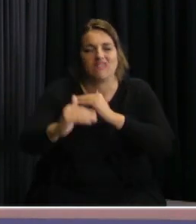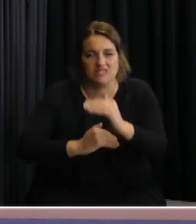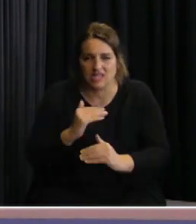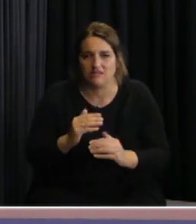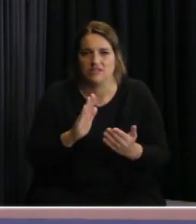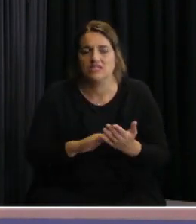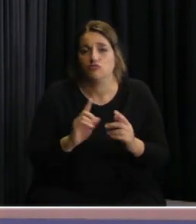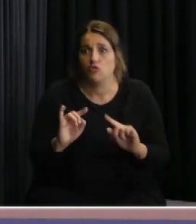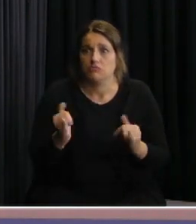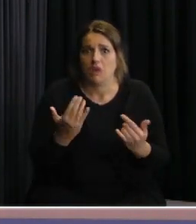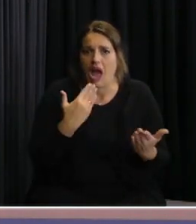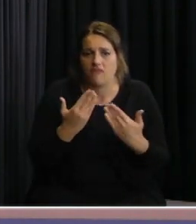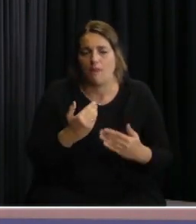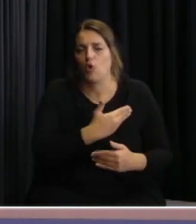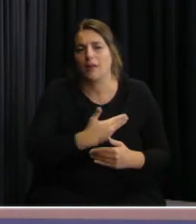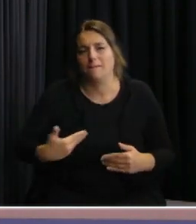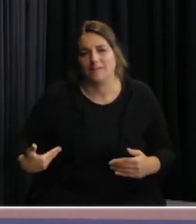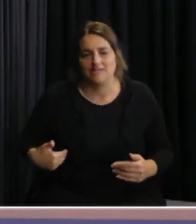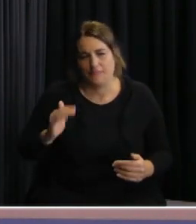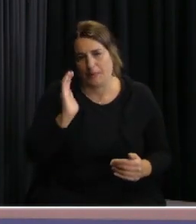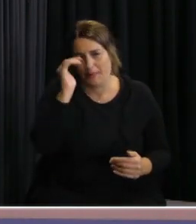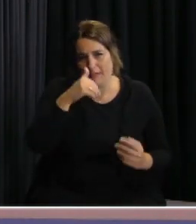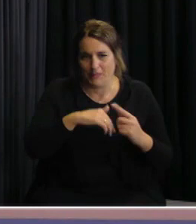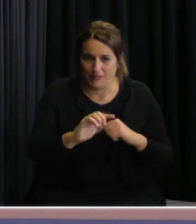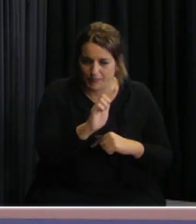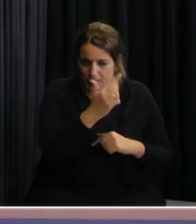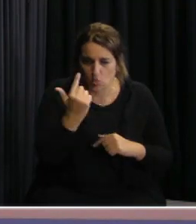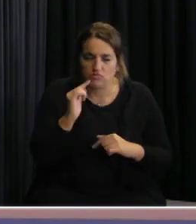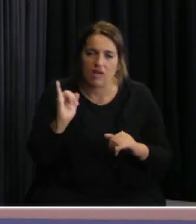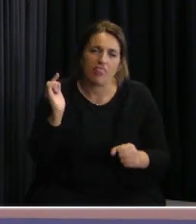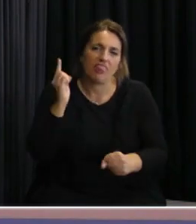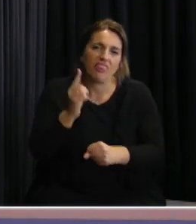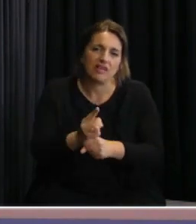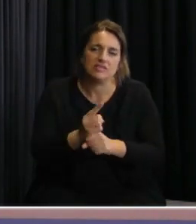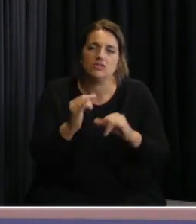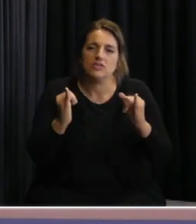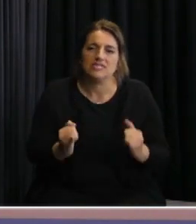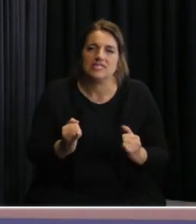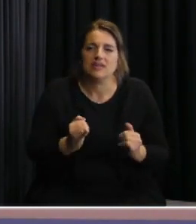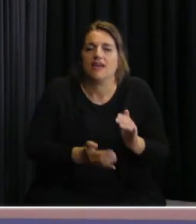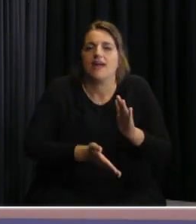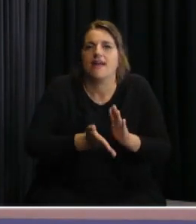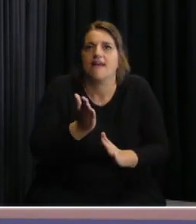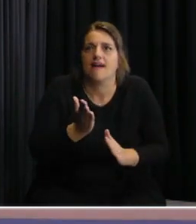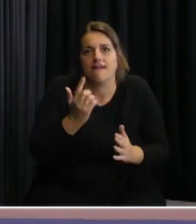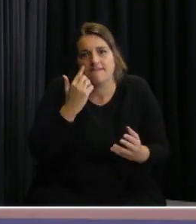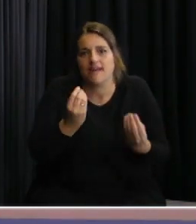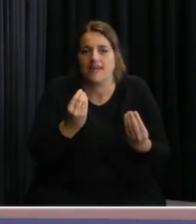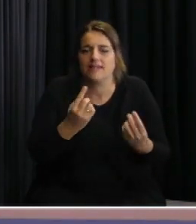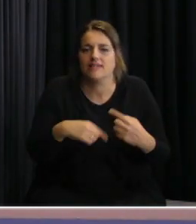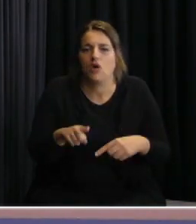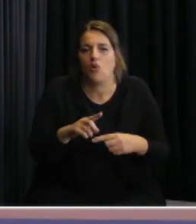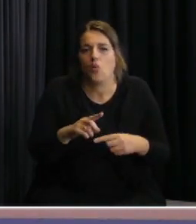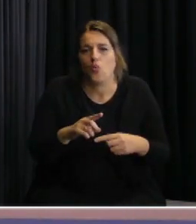y en consulta con el propio presidente de la República se tomó la decisión de ir por un testeo por